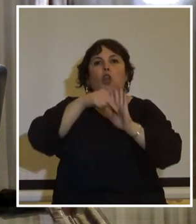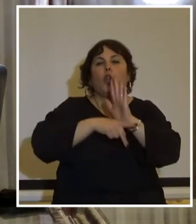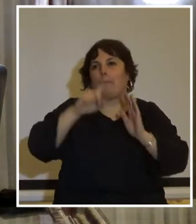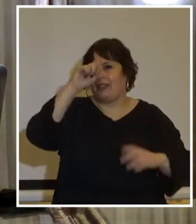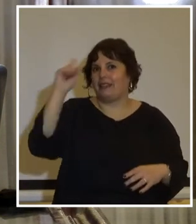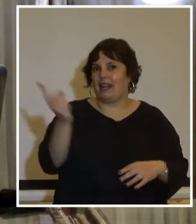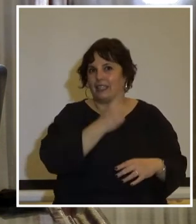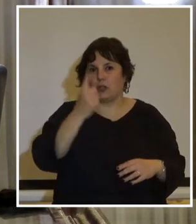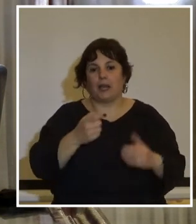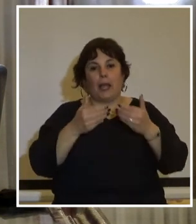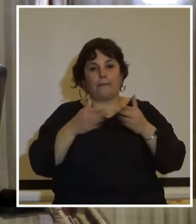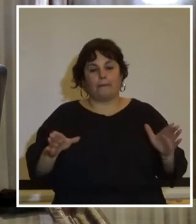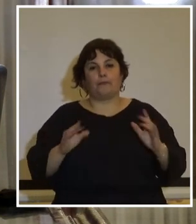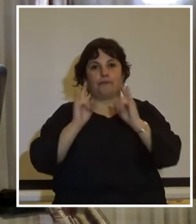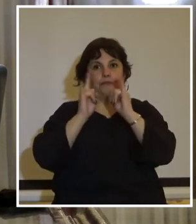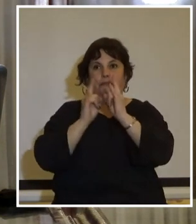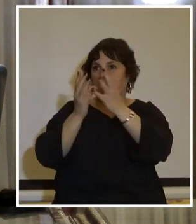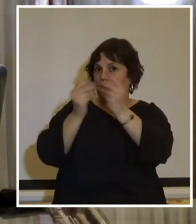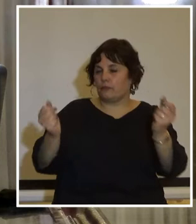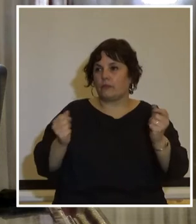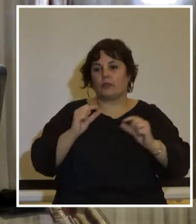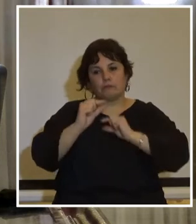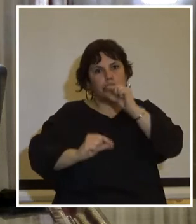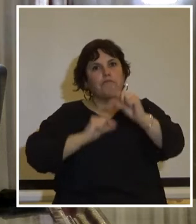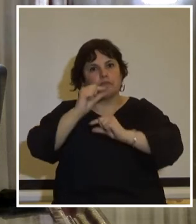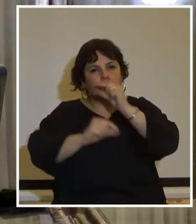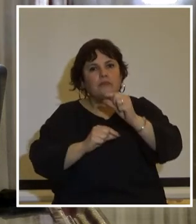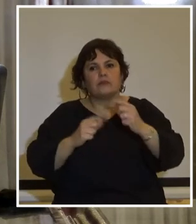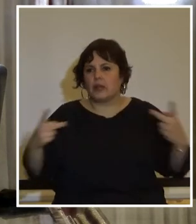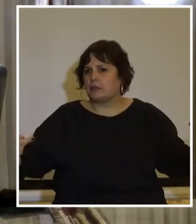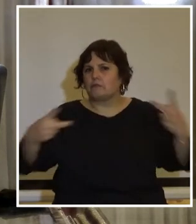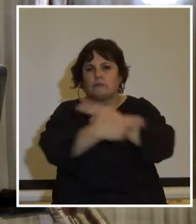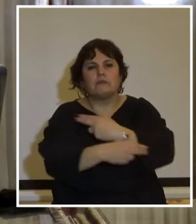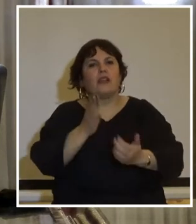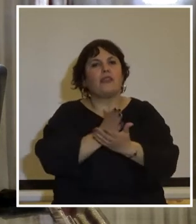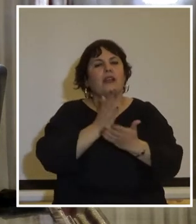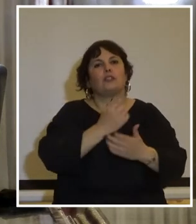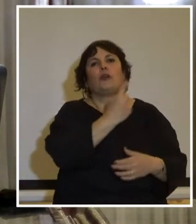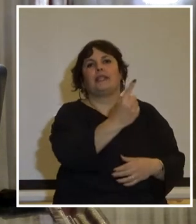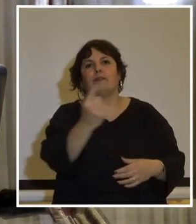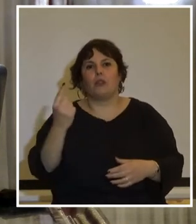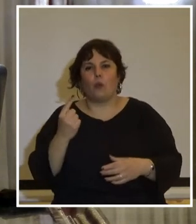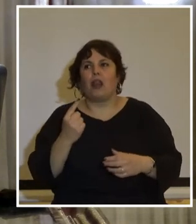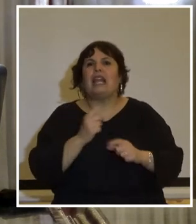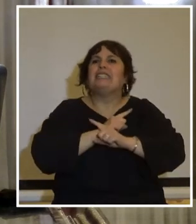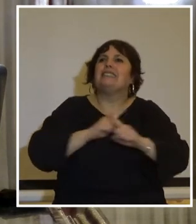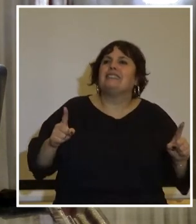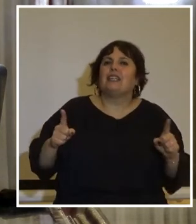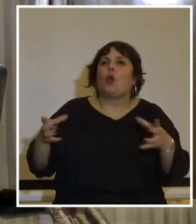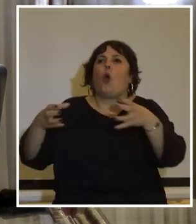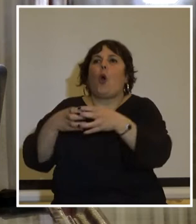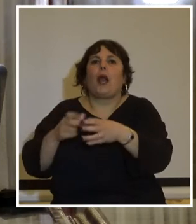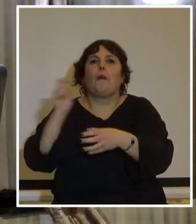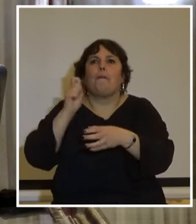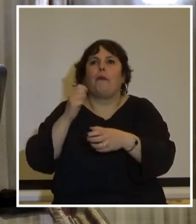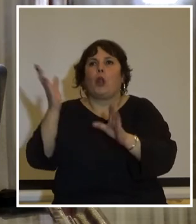a partir de la disolución del parlamento se ve una gradual y que siente limitación de todos los derechos individuales sin que hubiera órgano público alguno que pudiera